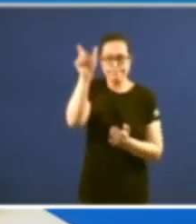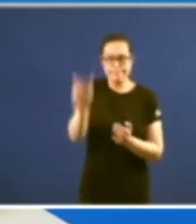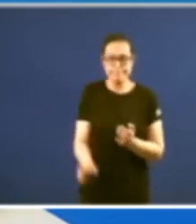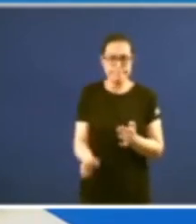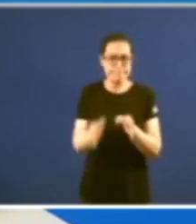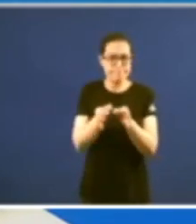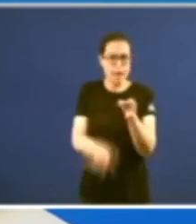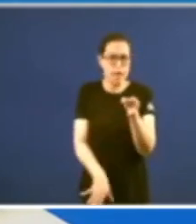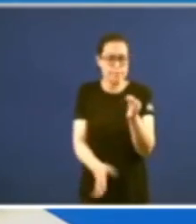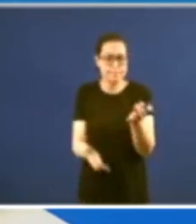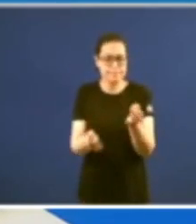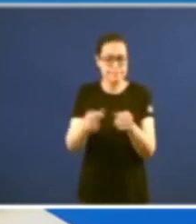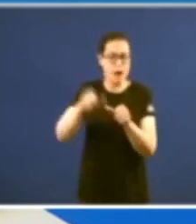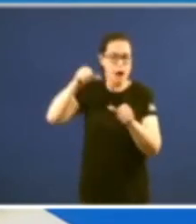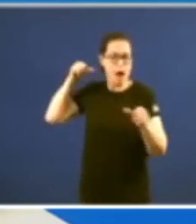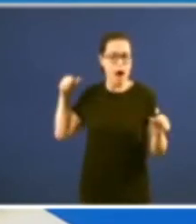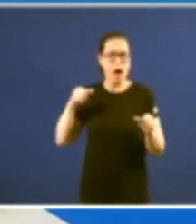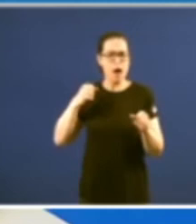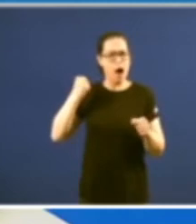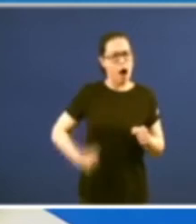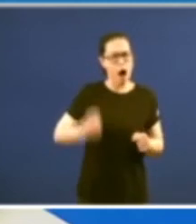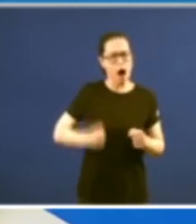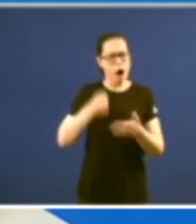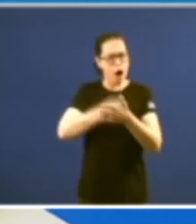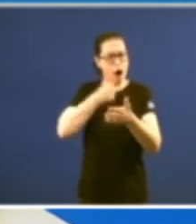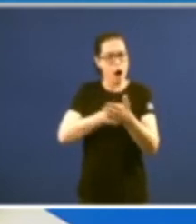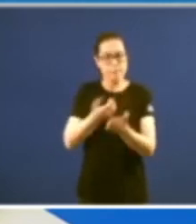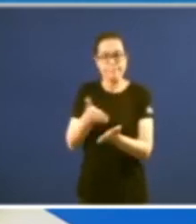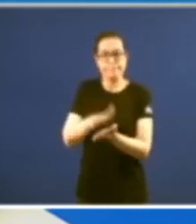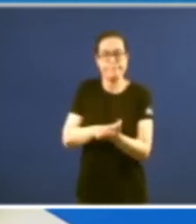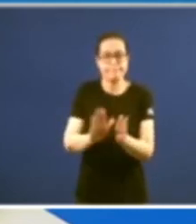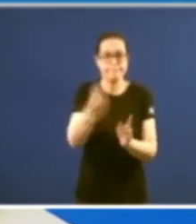disfrutar do que el profetizou No artigo mencionado